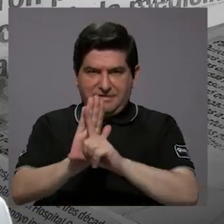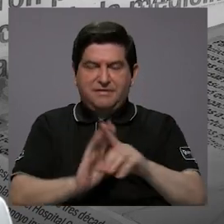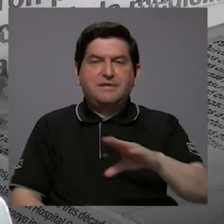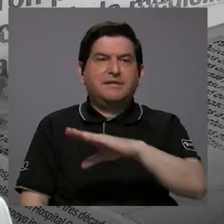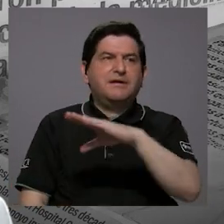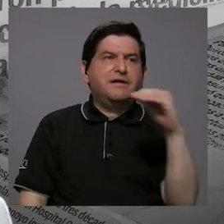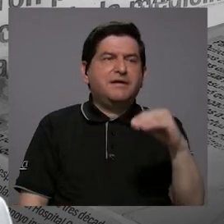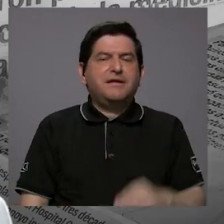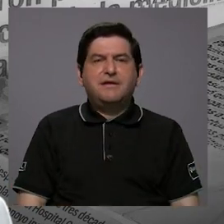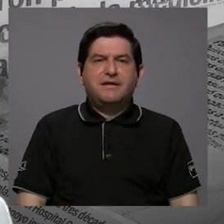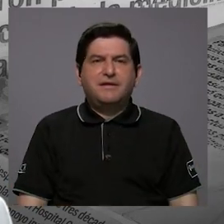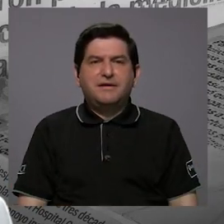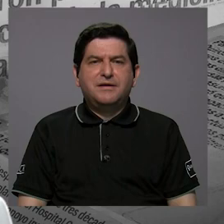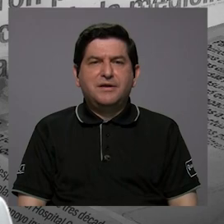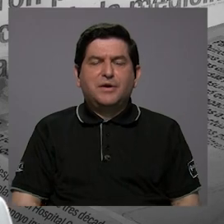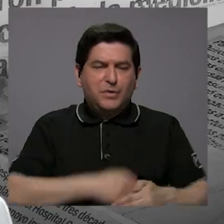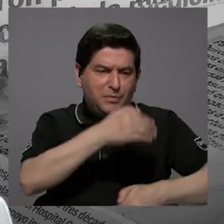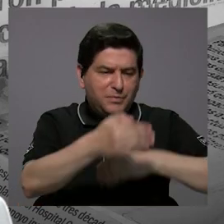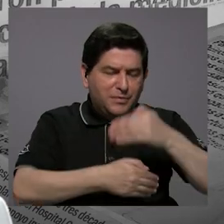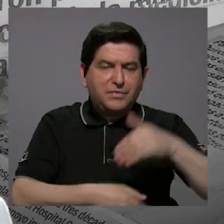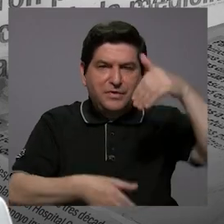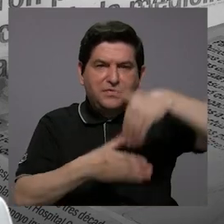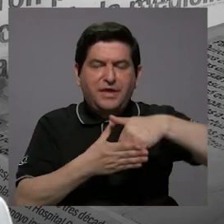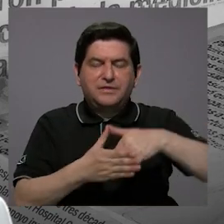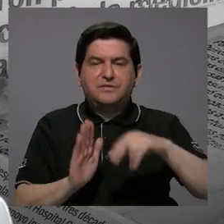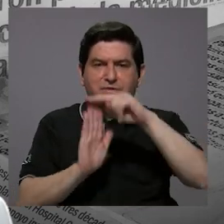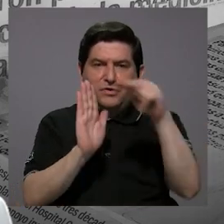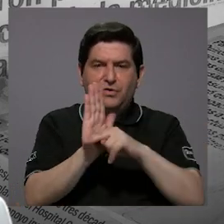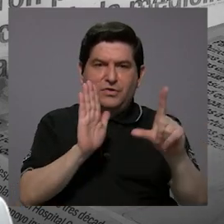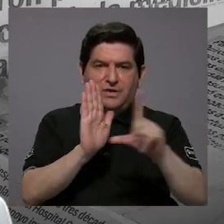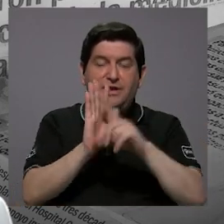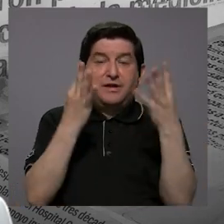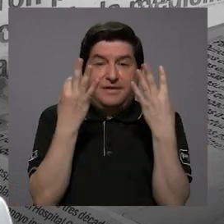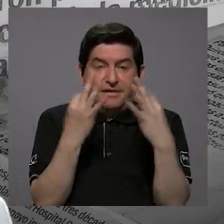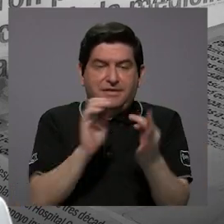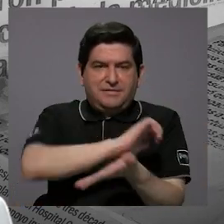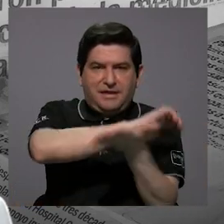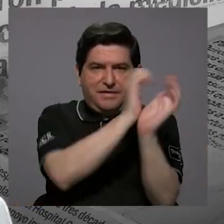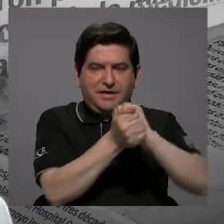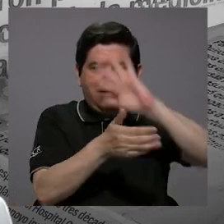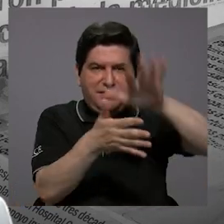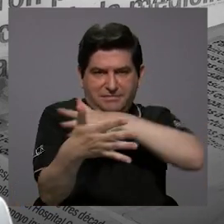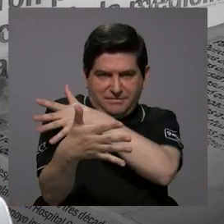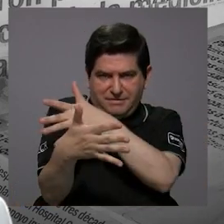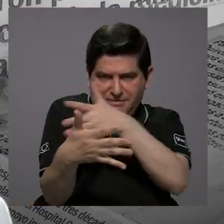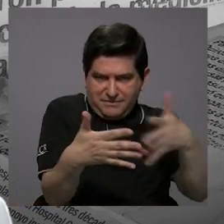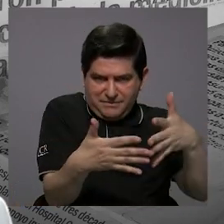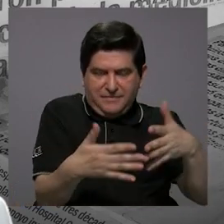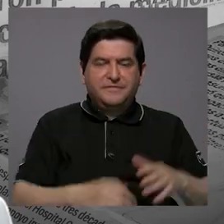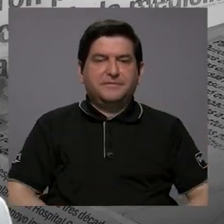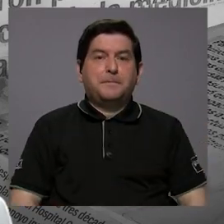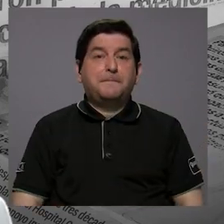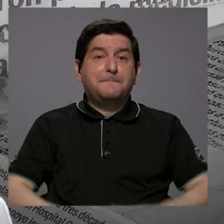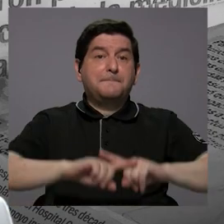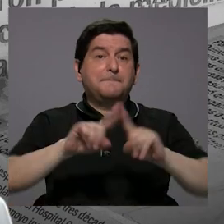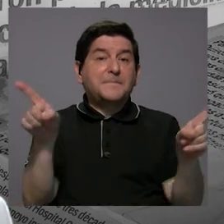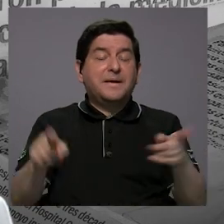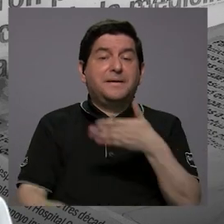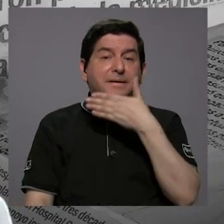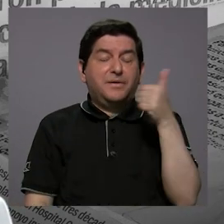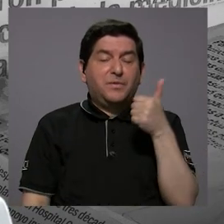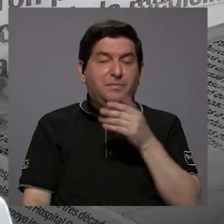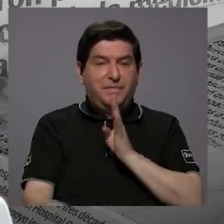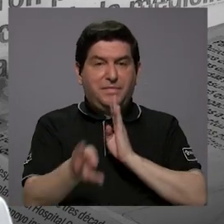y de instancias en el marco legal que pretenden cambiar su jornada, etc. Pero mejor,